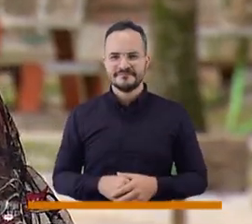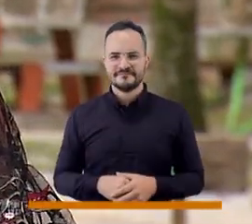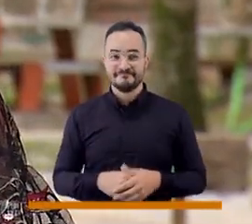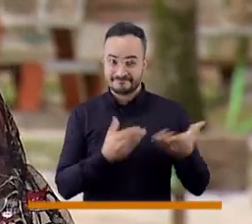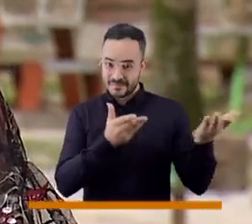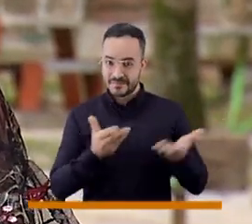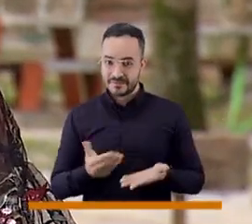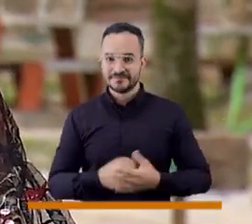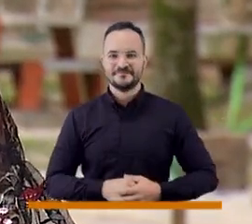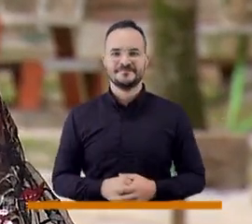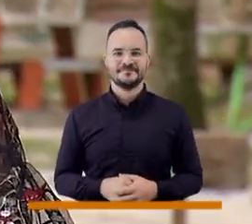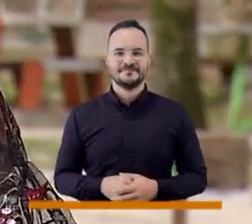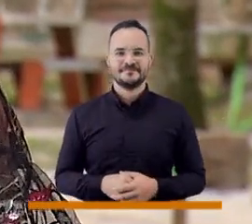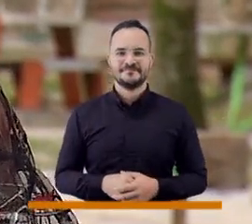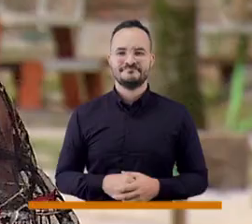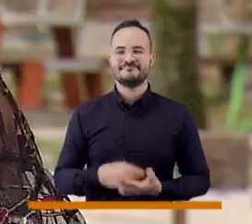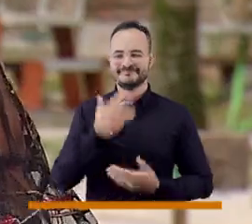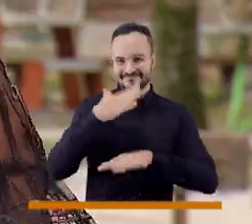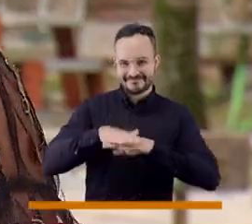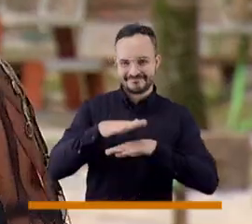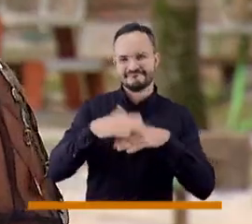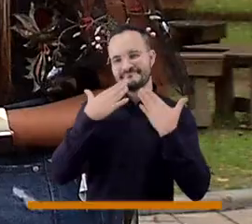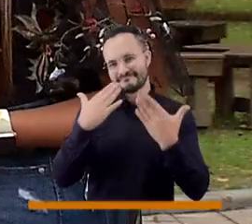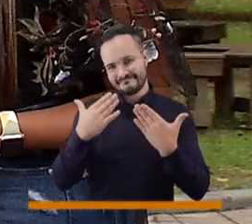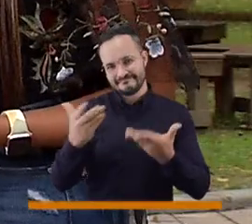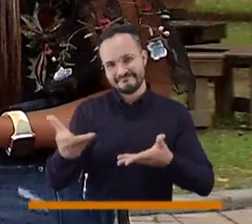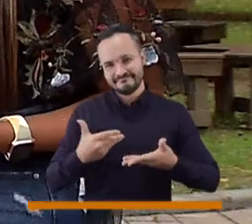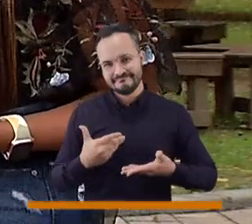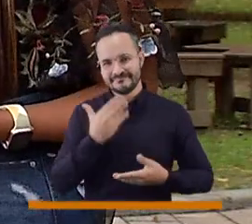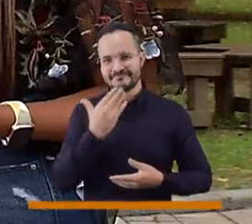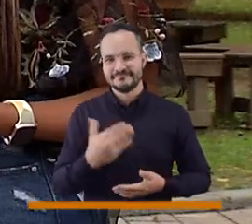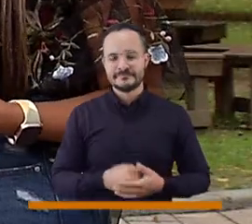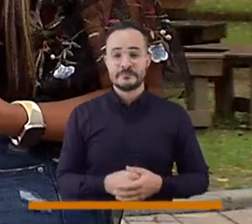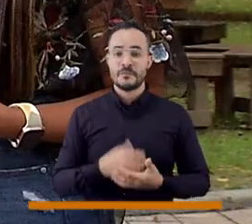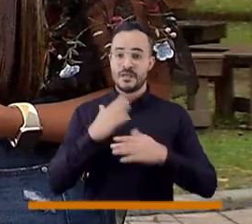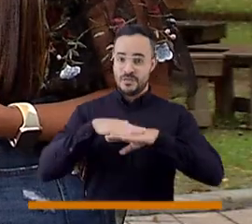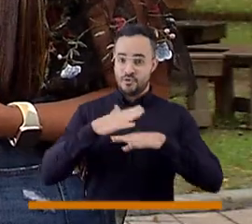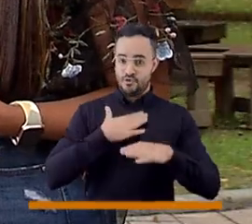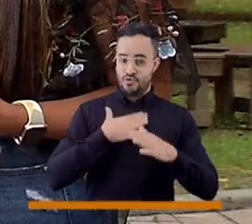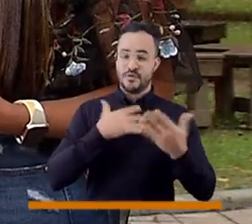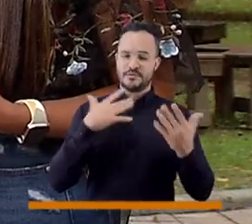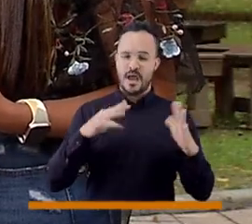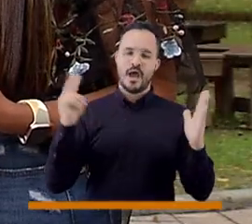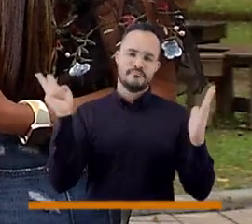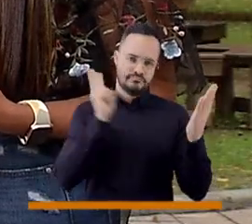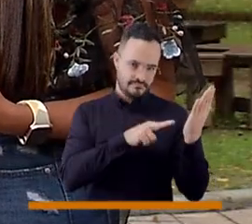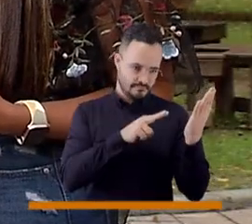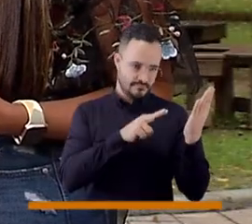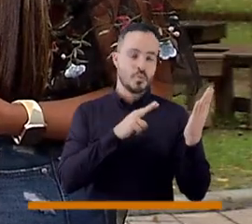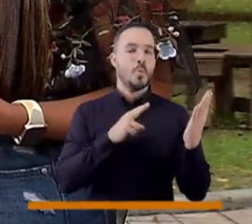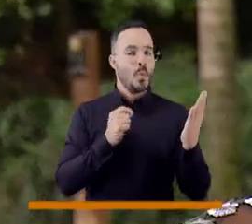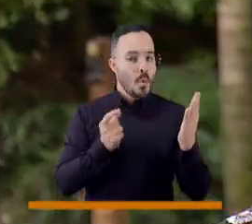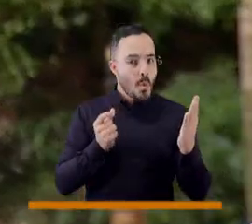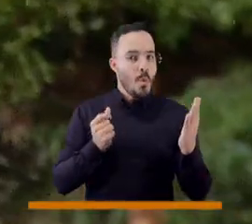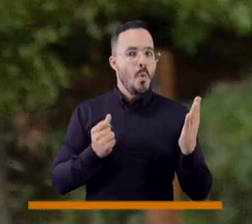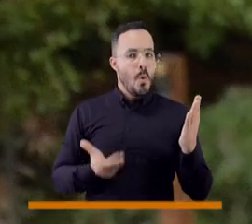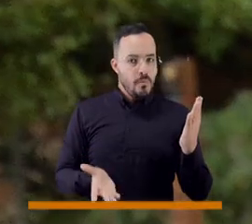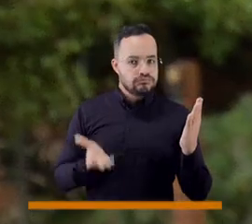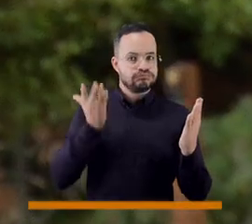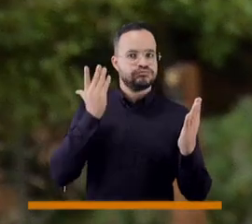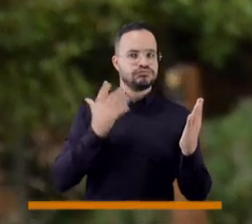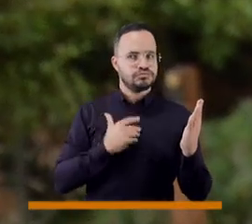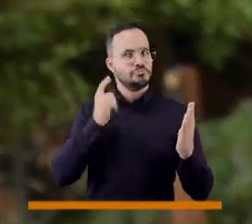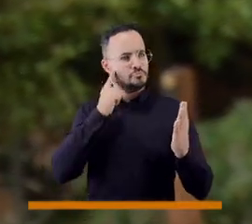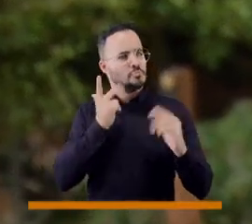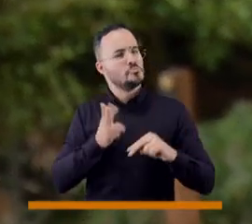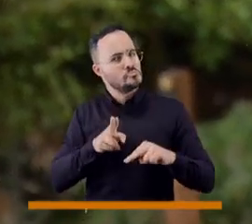aumento del impuesto predial? ¿Qué piensas? Bienvenido, John Alexander. Buenas tardes, muchas gracias. En mi caso particular ya lo revisé.